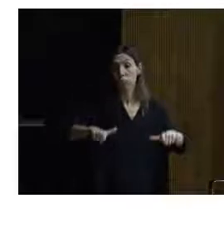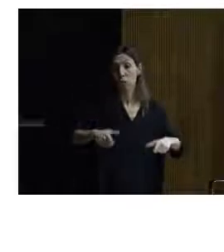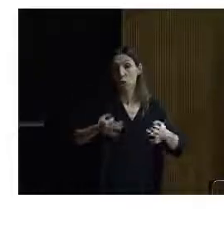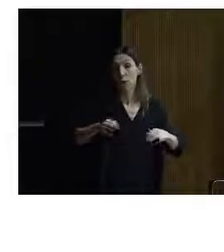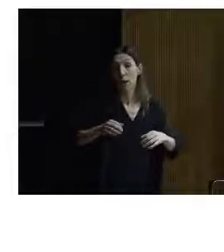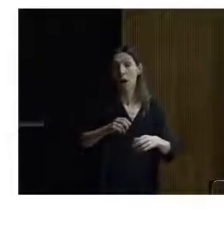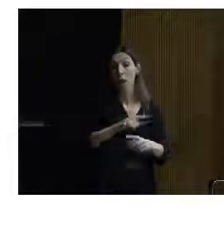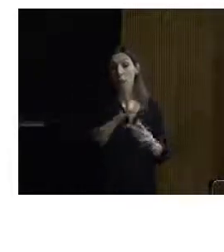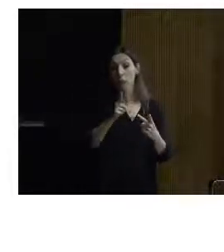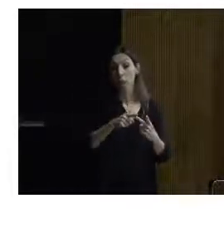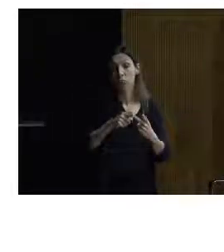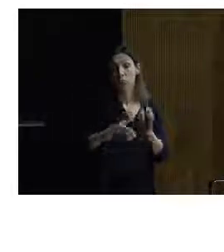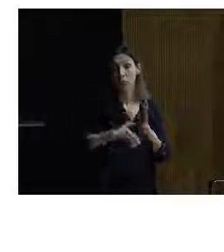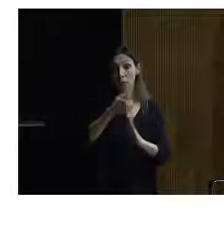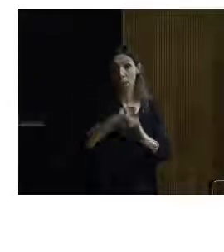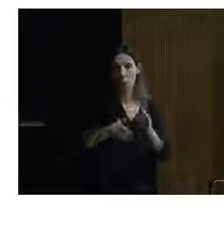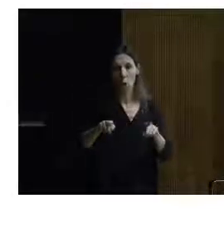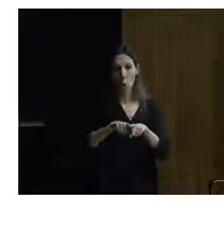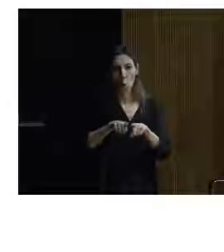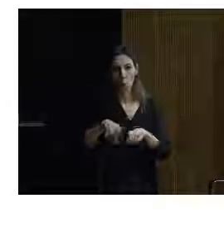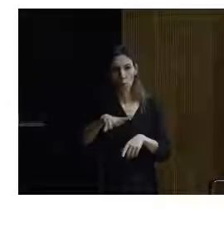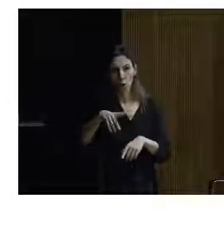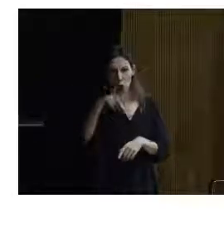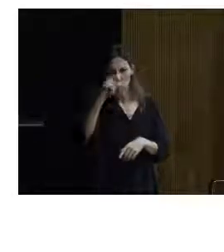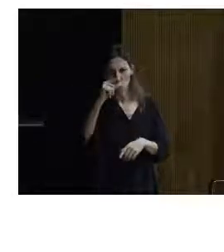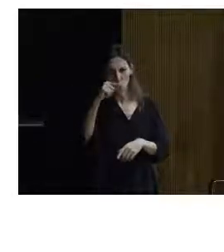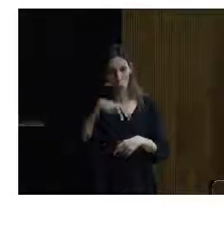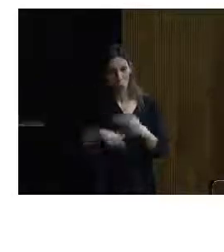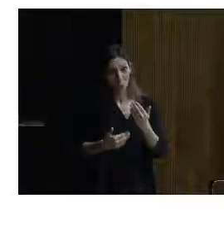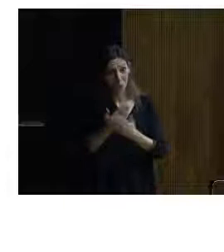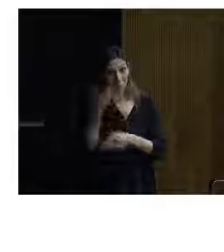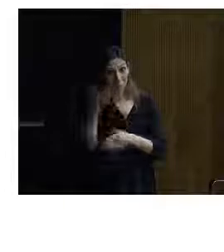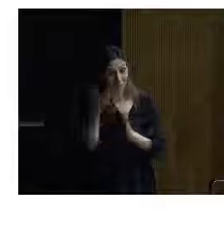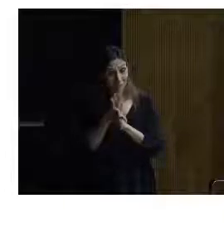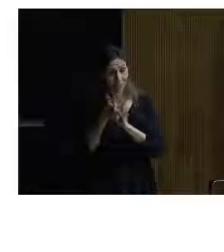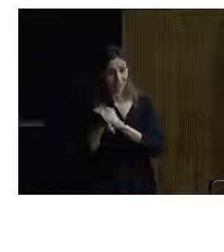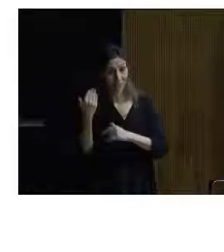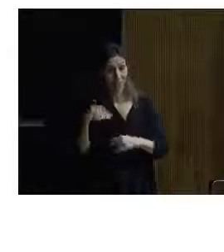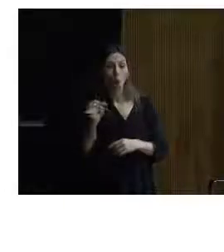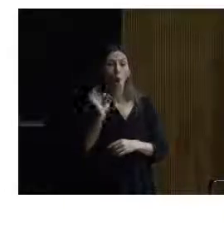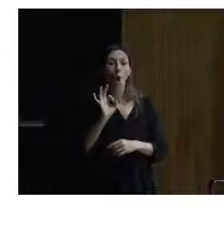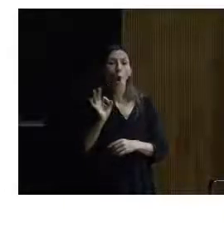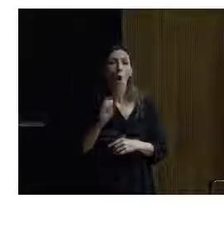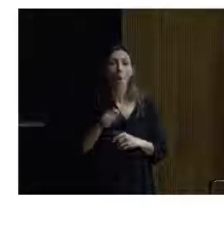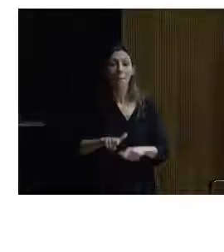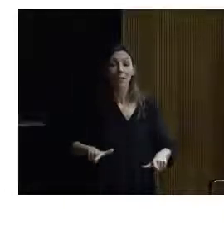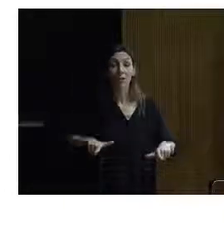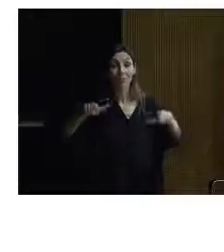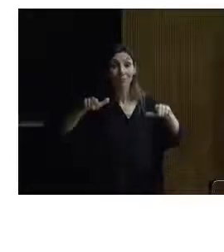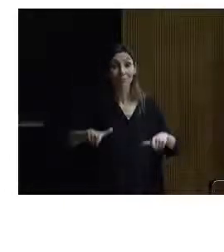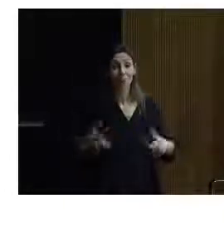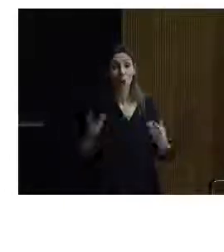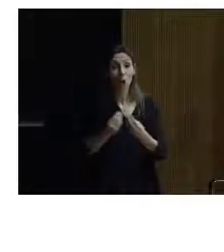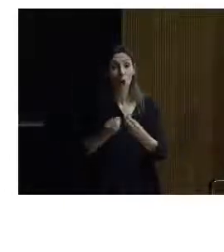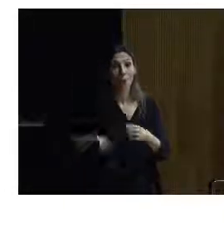hemos visto en Lugo en la foto de esta mañana, o una plataforma elevadora combinada con una escalera. Me incliné por esta